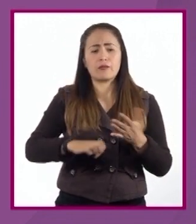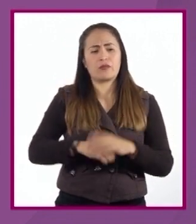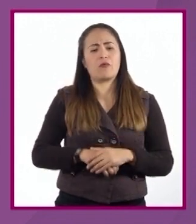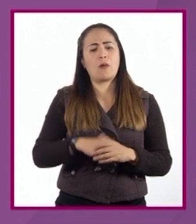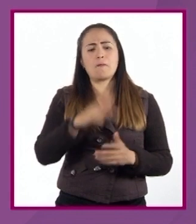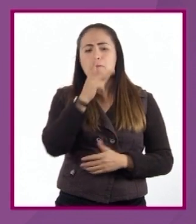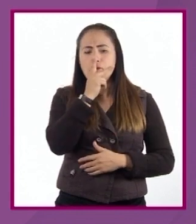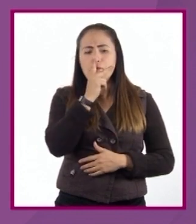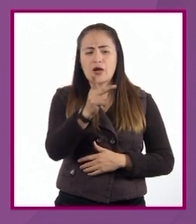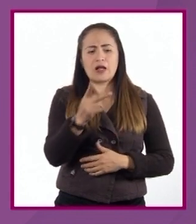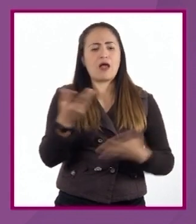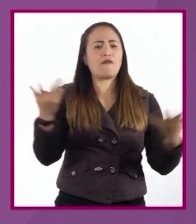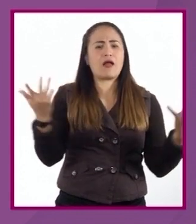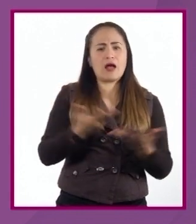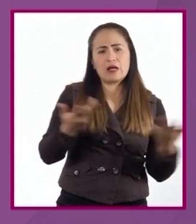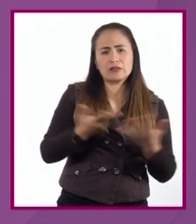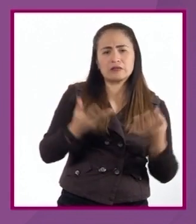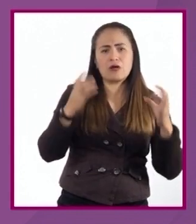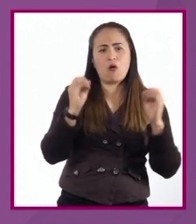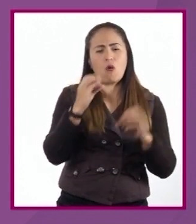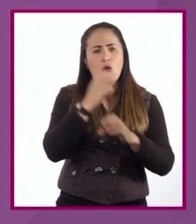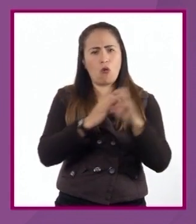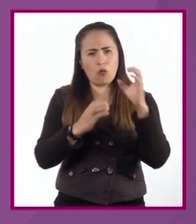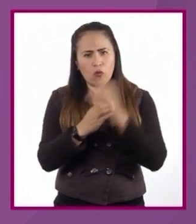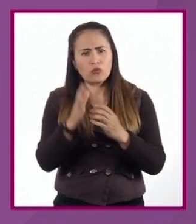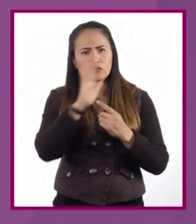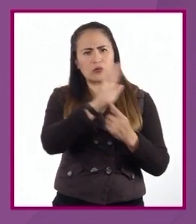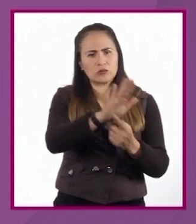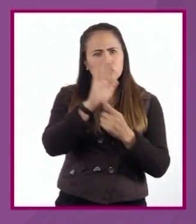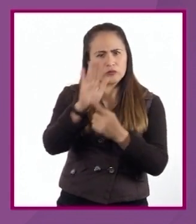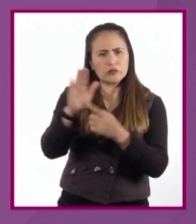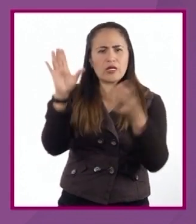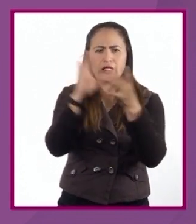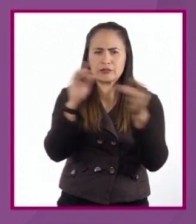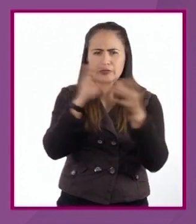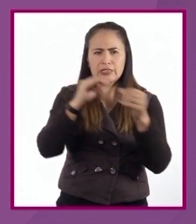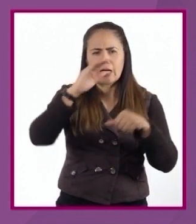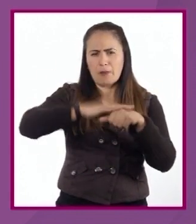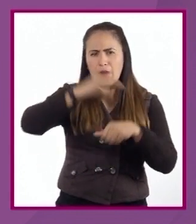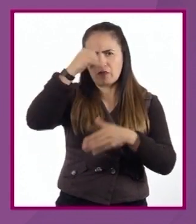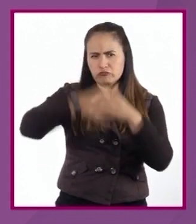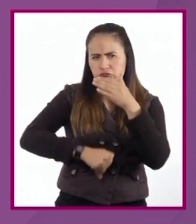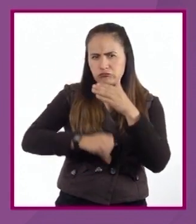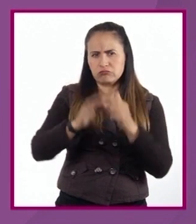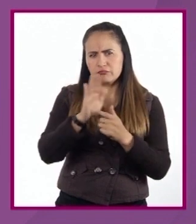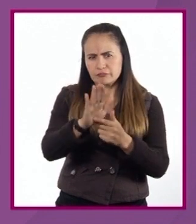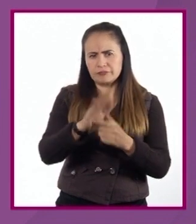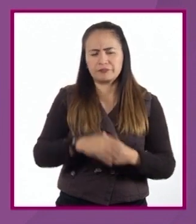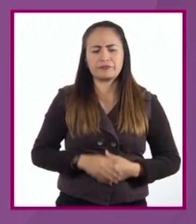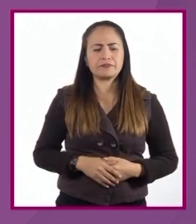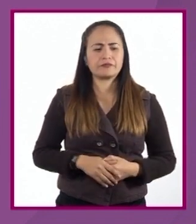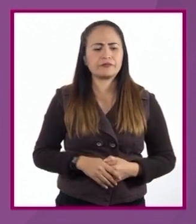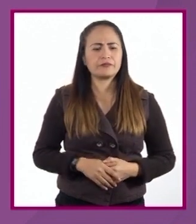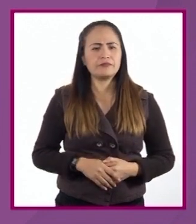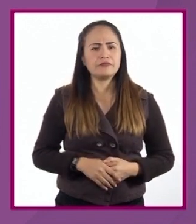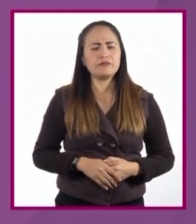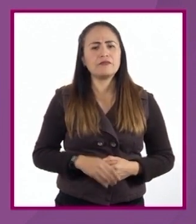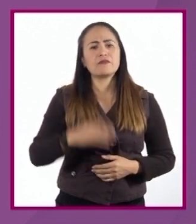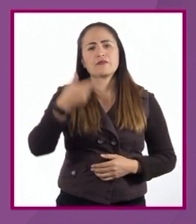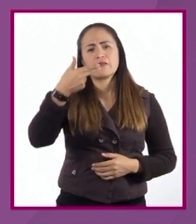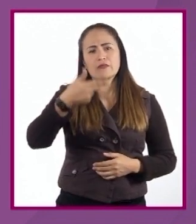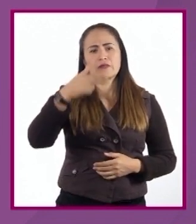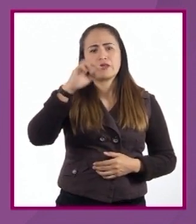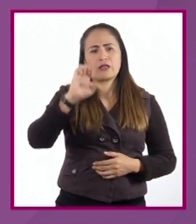acción u objeto que se usa para explicar, ilustrar o aclarar una cosa. Finalmente, el